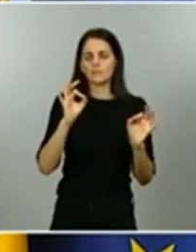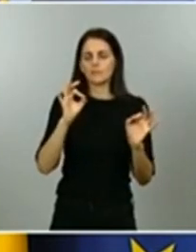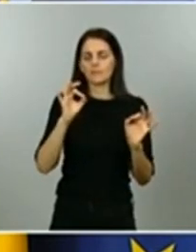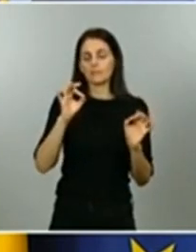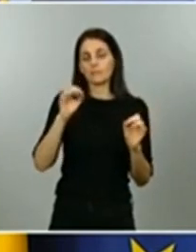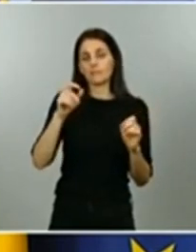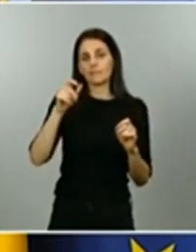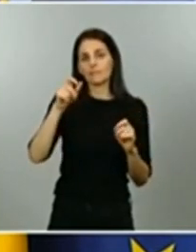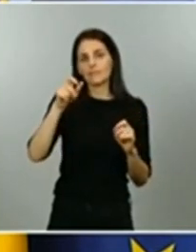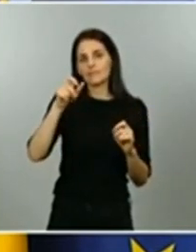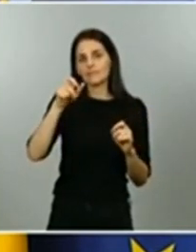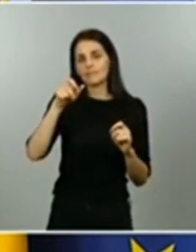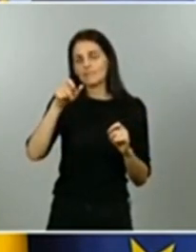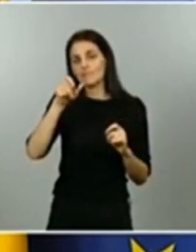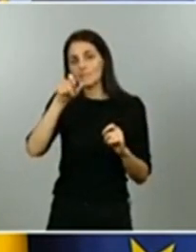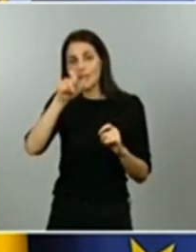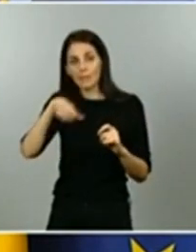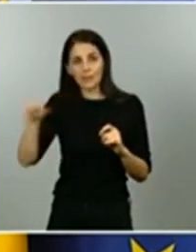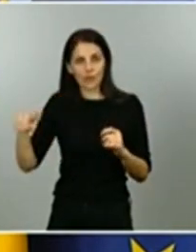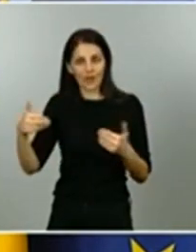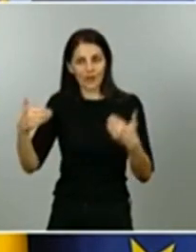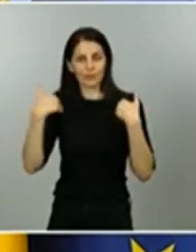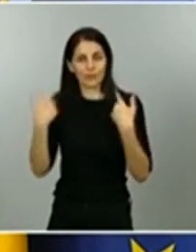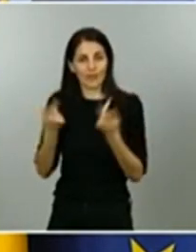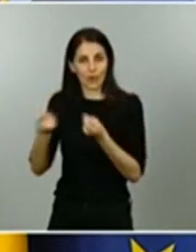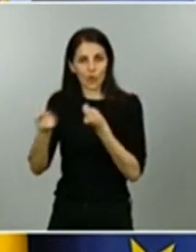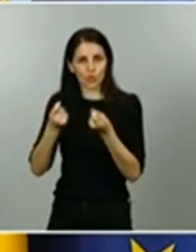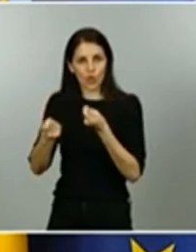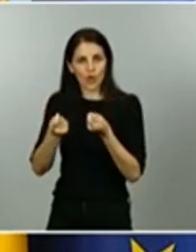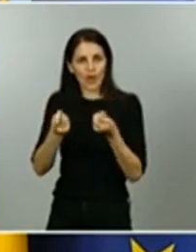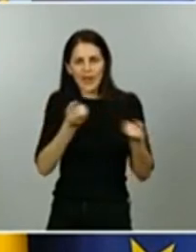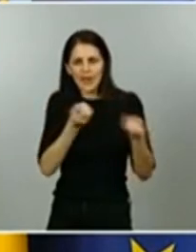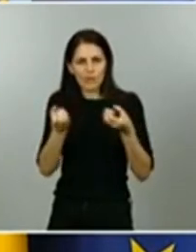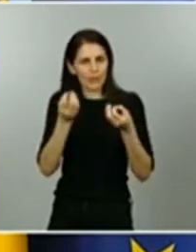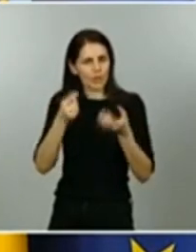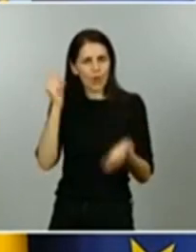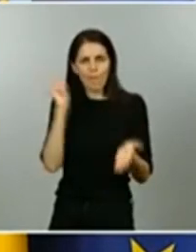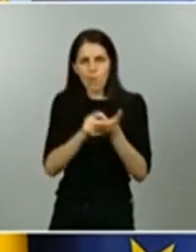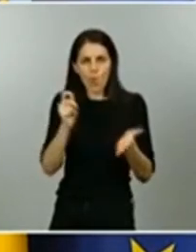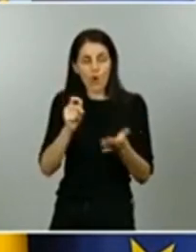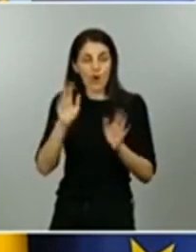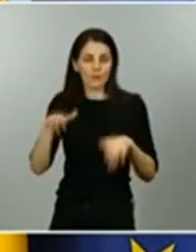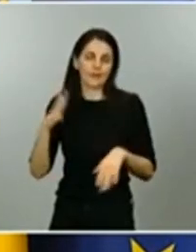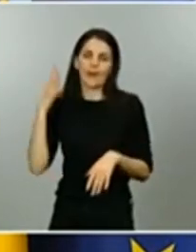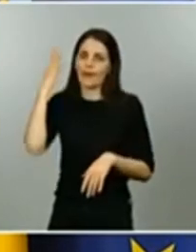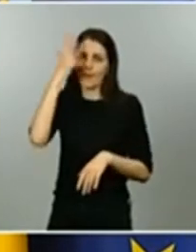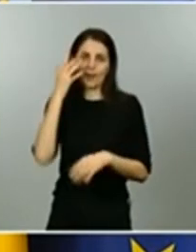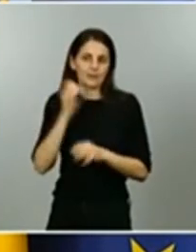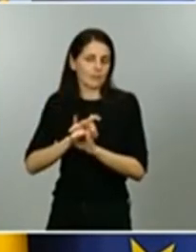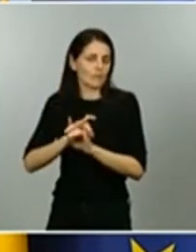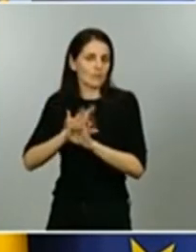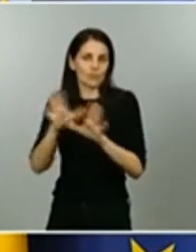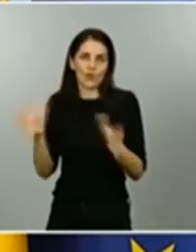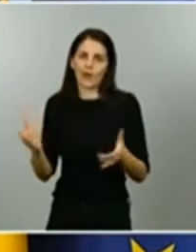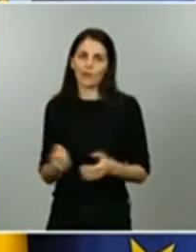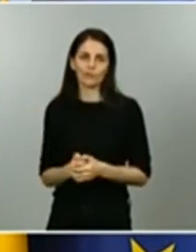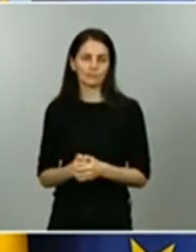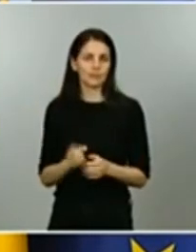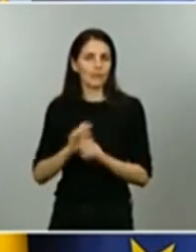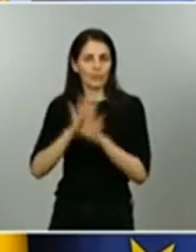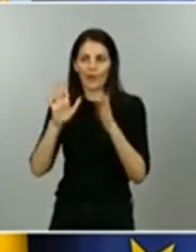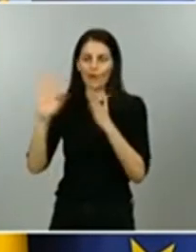decisiones de control reciben la información pues pone a Navarra en una situación muy favorable para poder pasar de fase